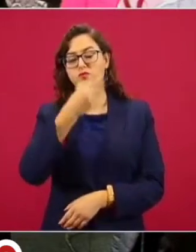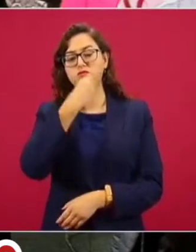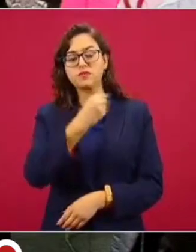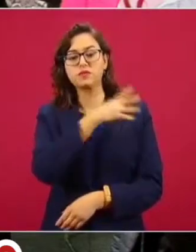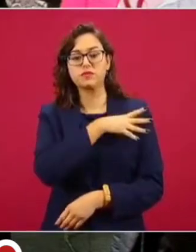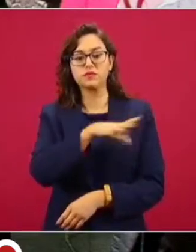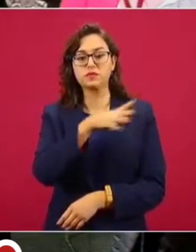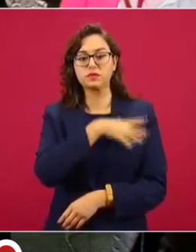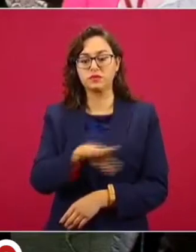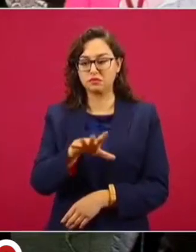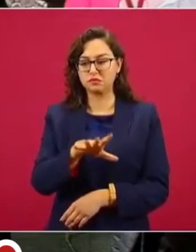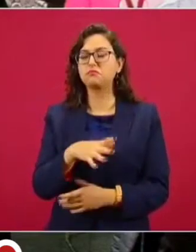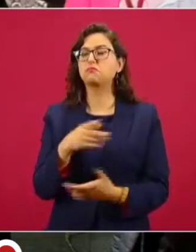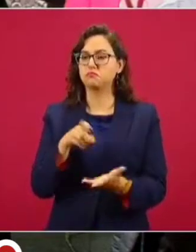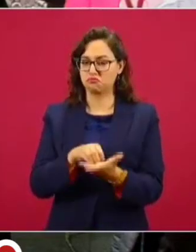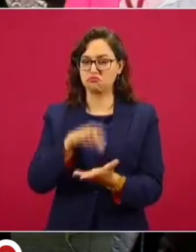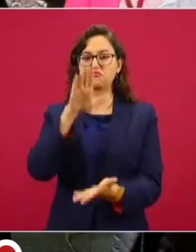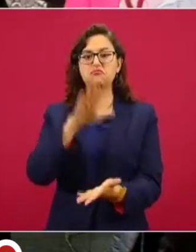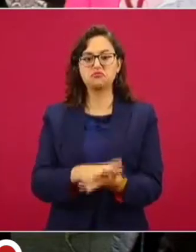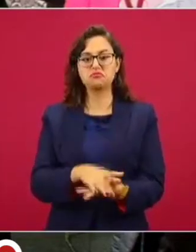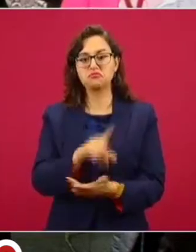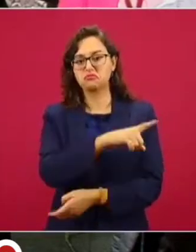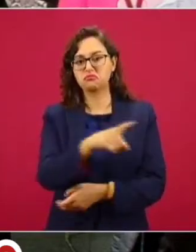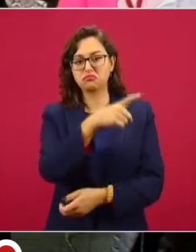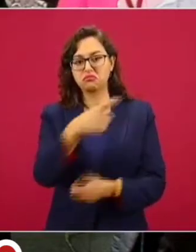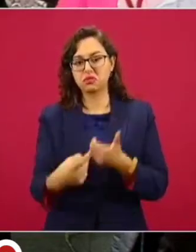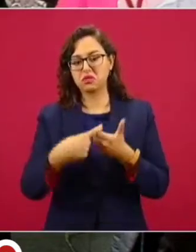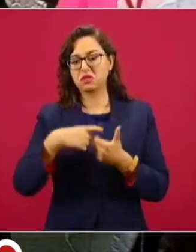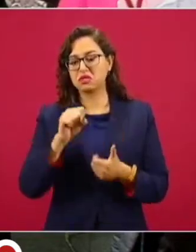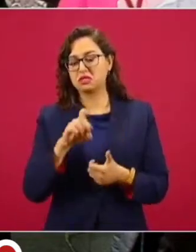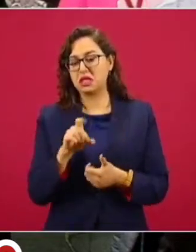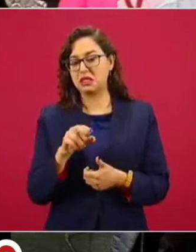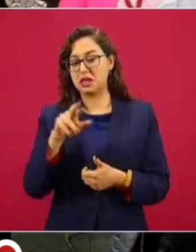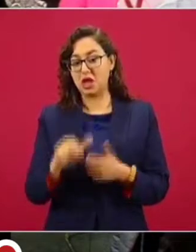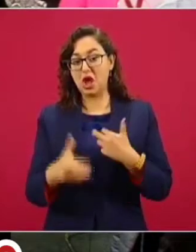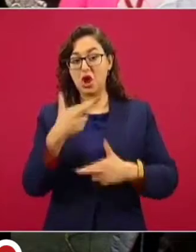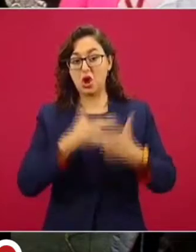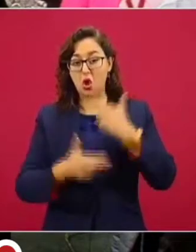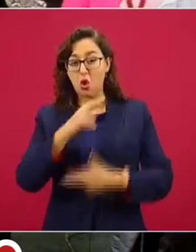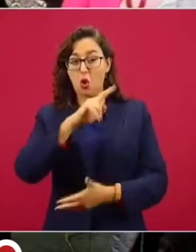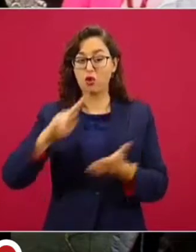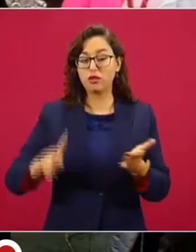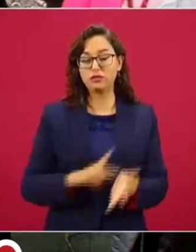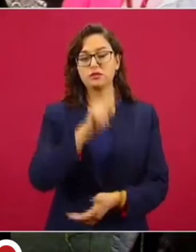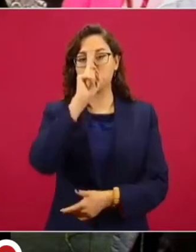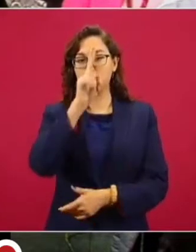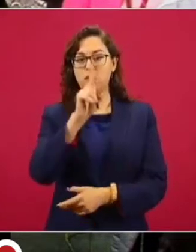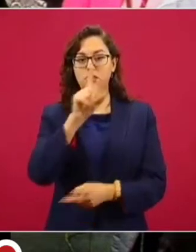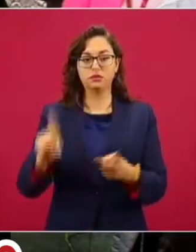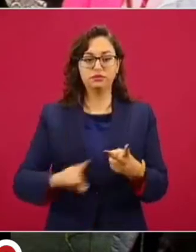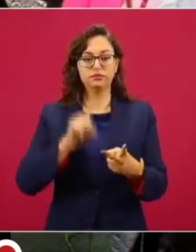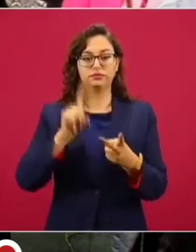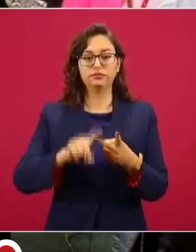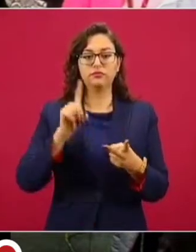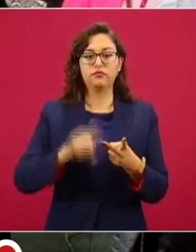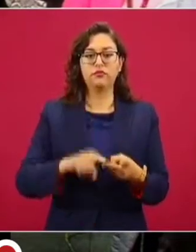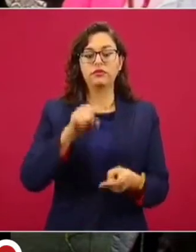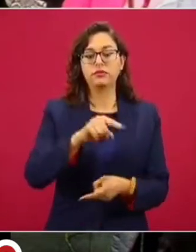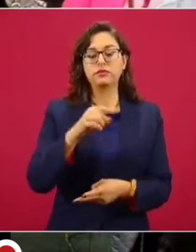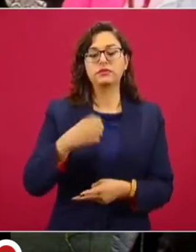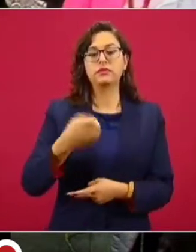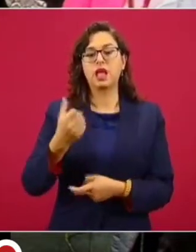prohibió el reingreso a la Sedena. El segundo impedimento es la edad, la mayoría está entre los 31